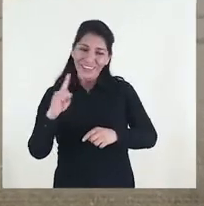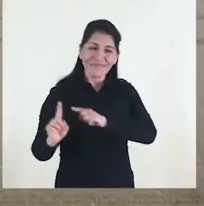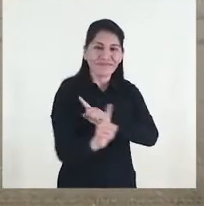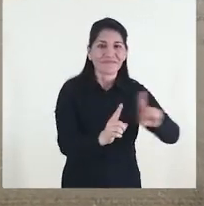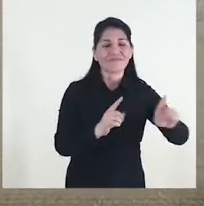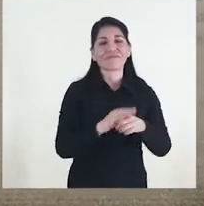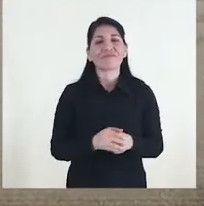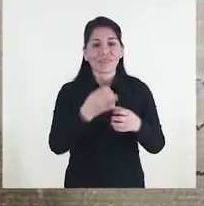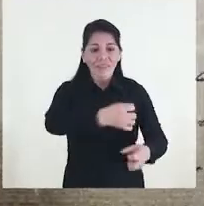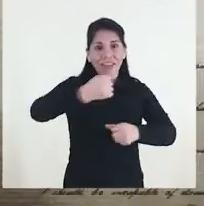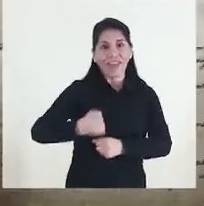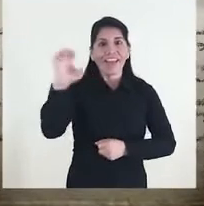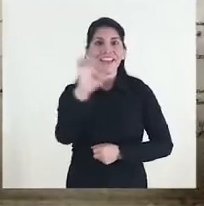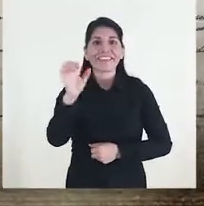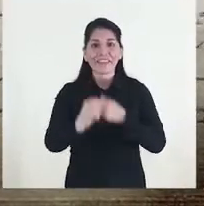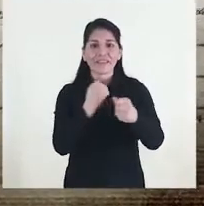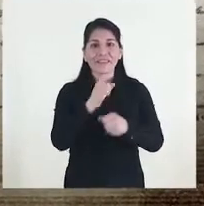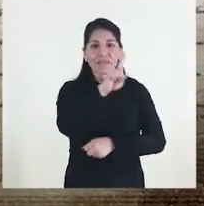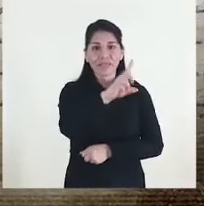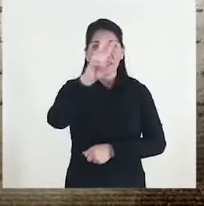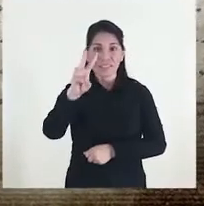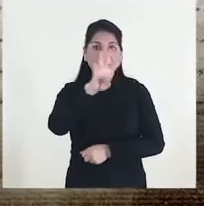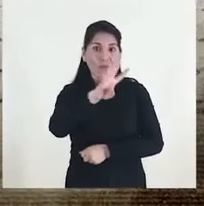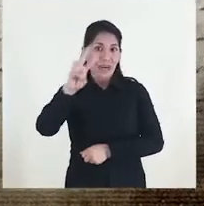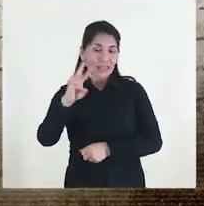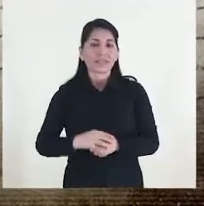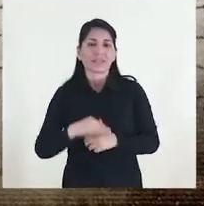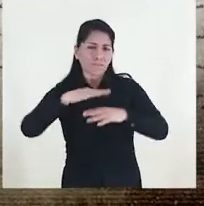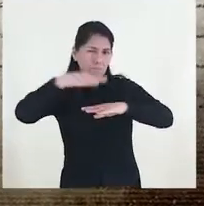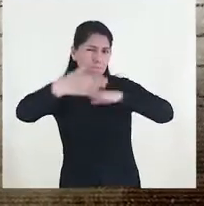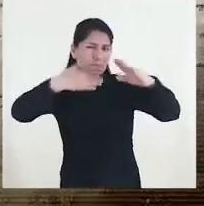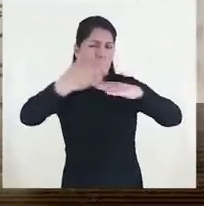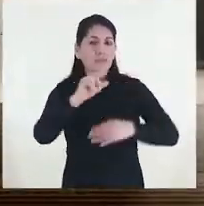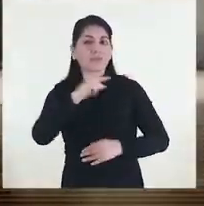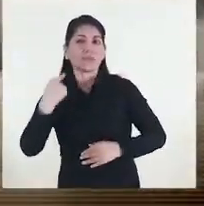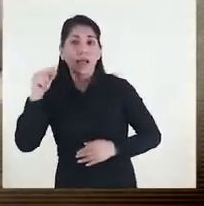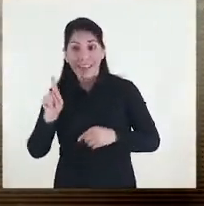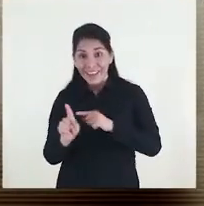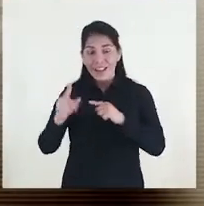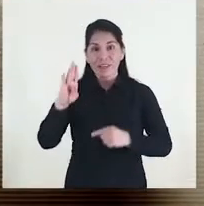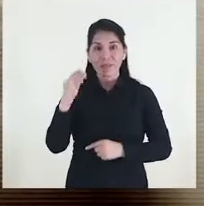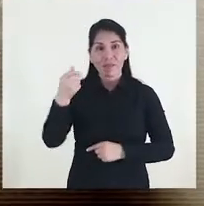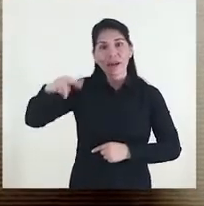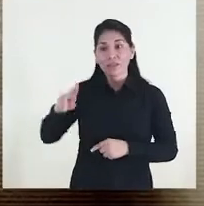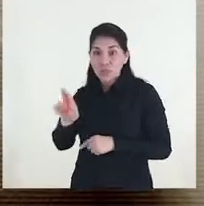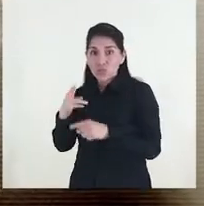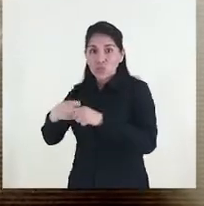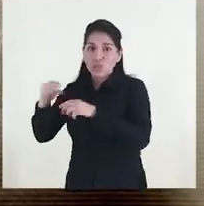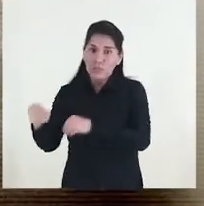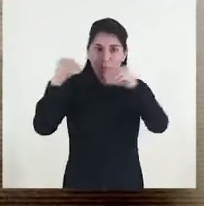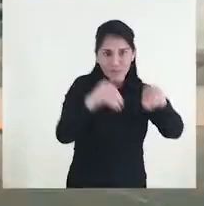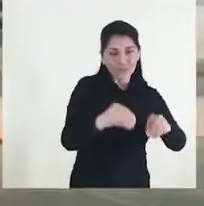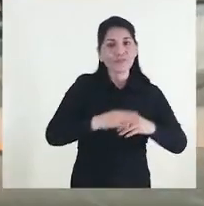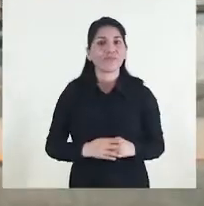atenderse, se estableció en enero de 1646, en adelante por influjo del padre Agustino Bartolomé Bartillo, quien